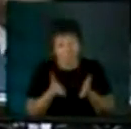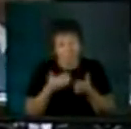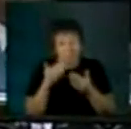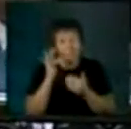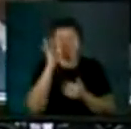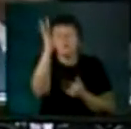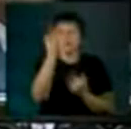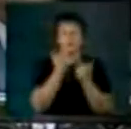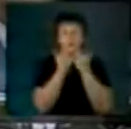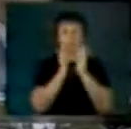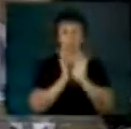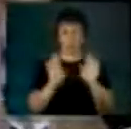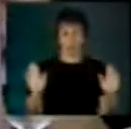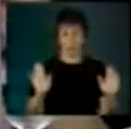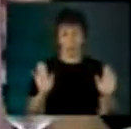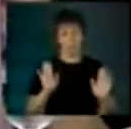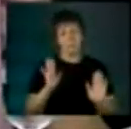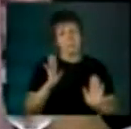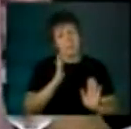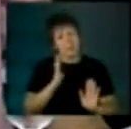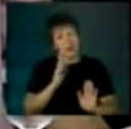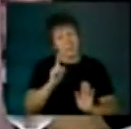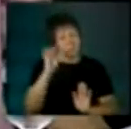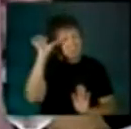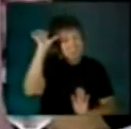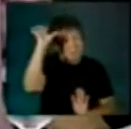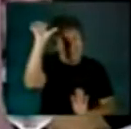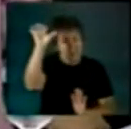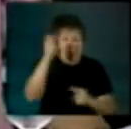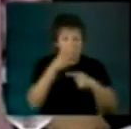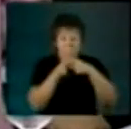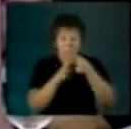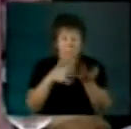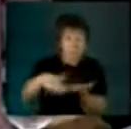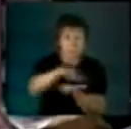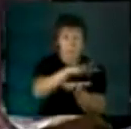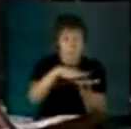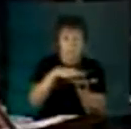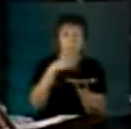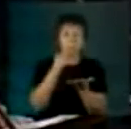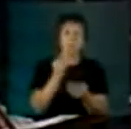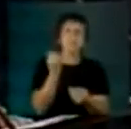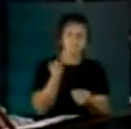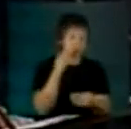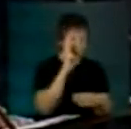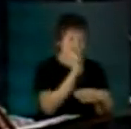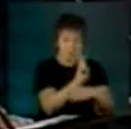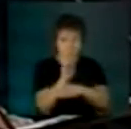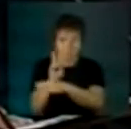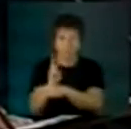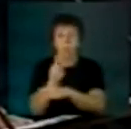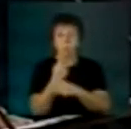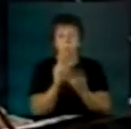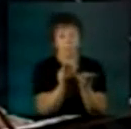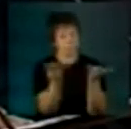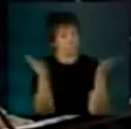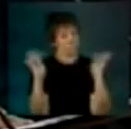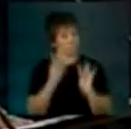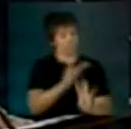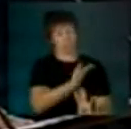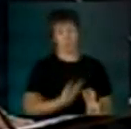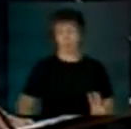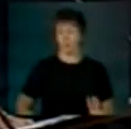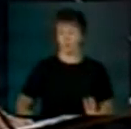También hemos reservado las estrategias de medio ambiente para ser tratadas en régimen de políticas de Estado.